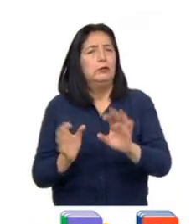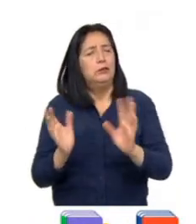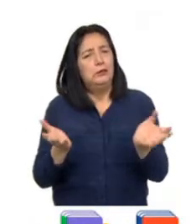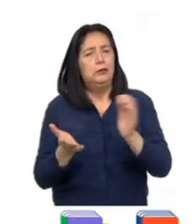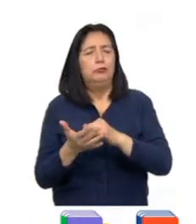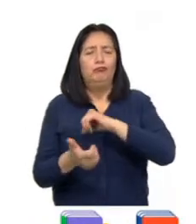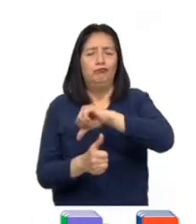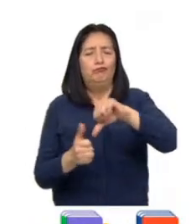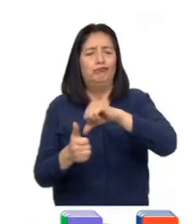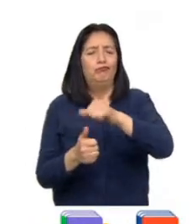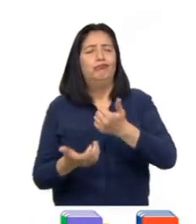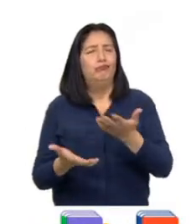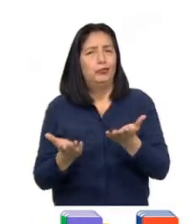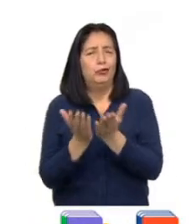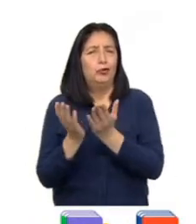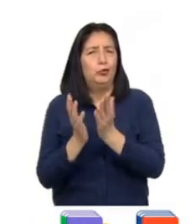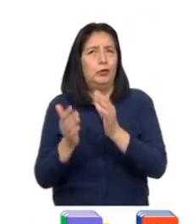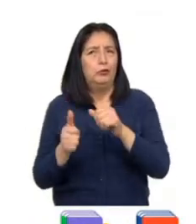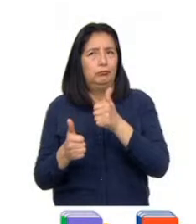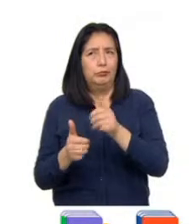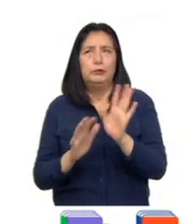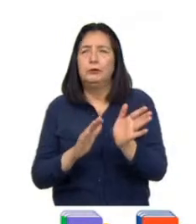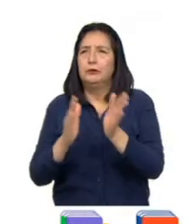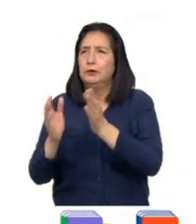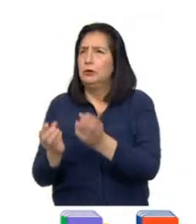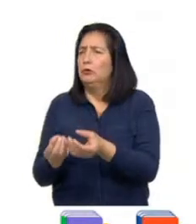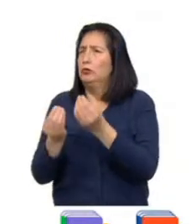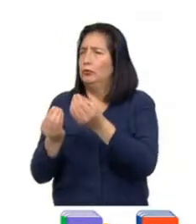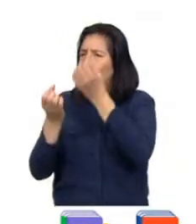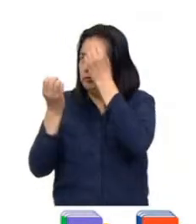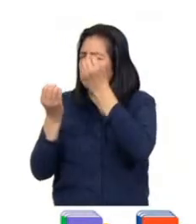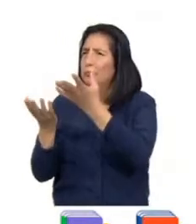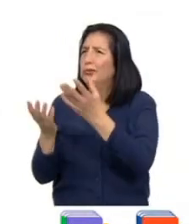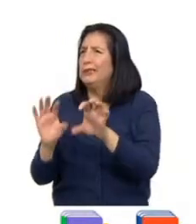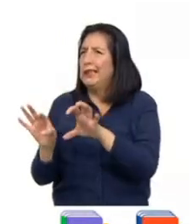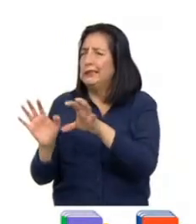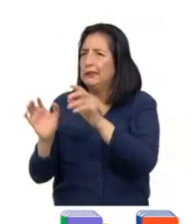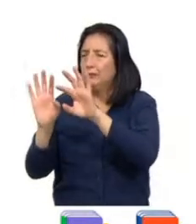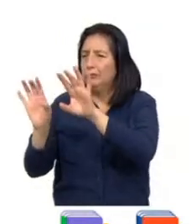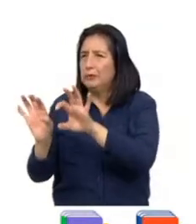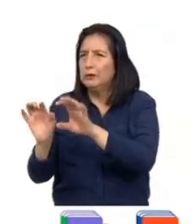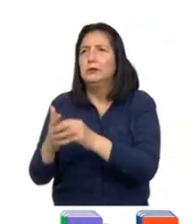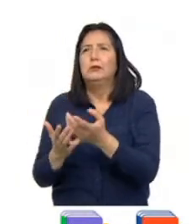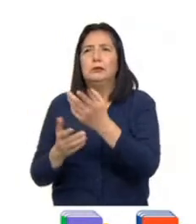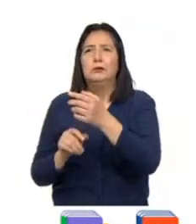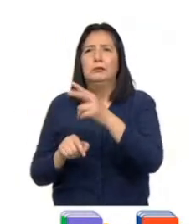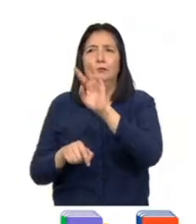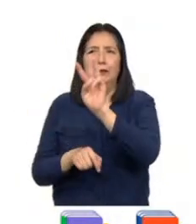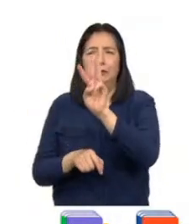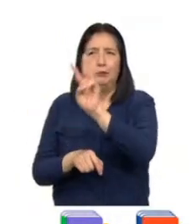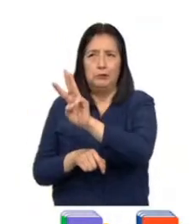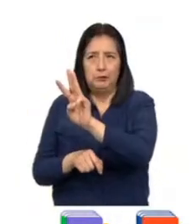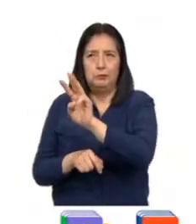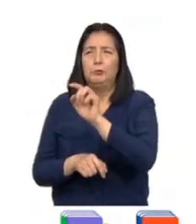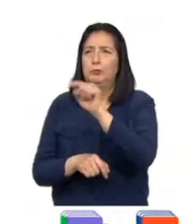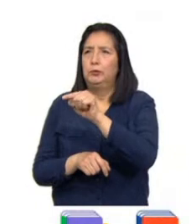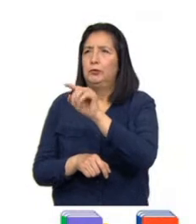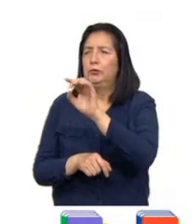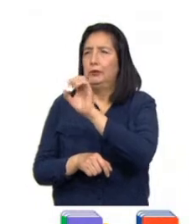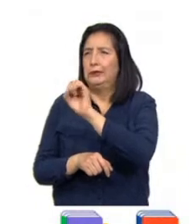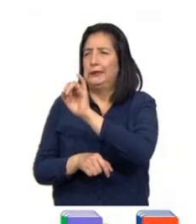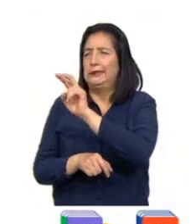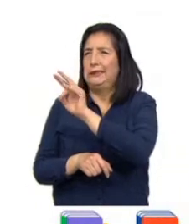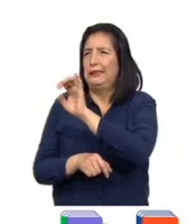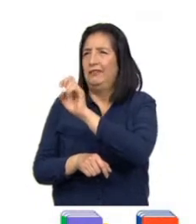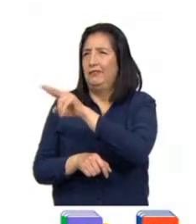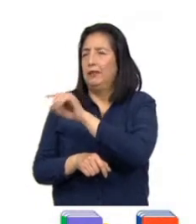convivencia escolar. El procedimiento para reportar un caso es ingresa a www.ccb